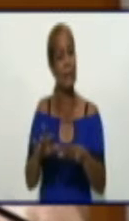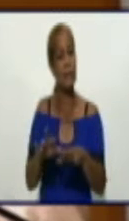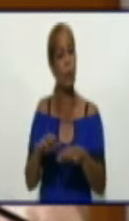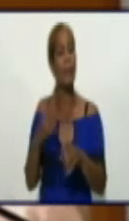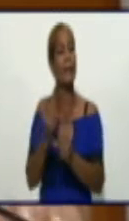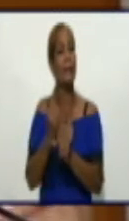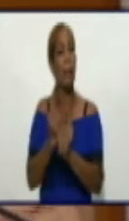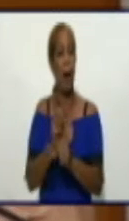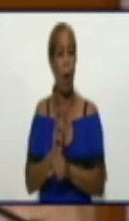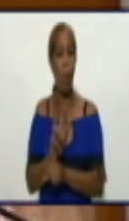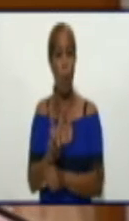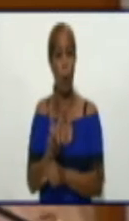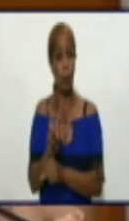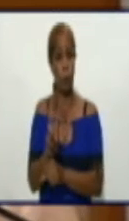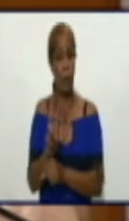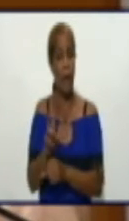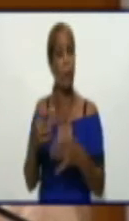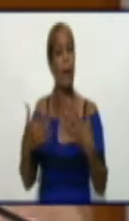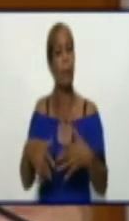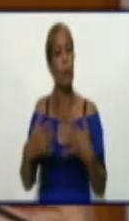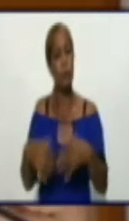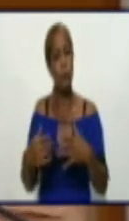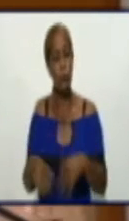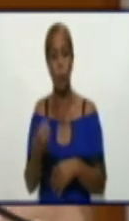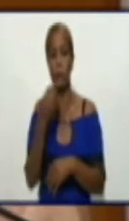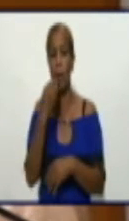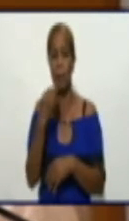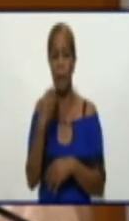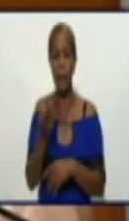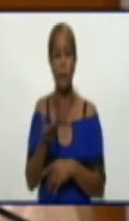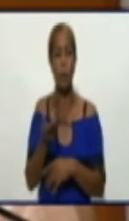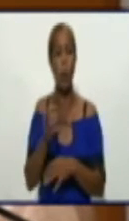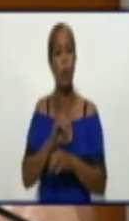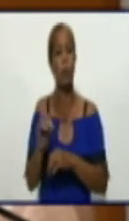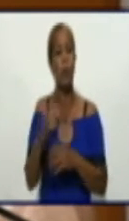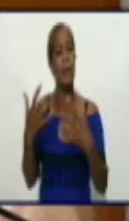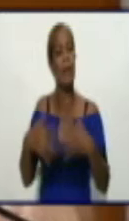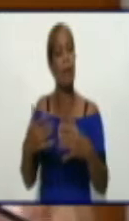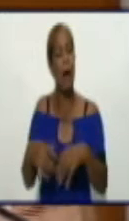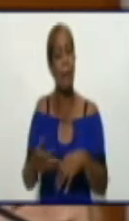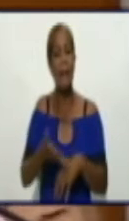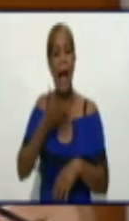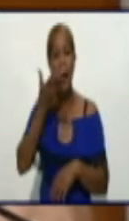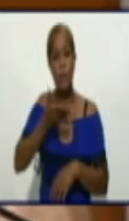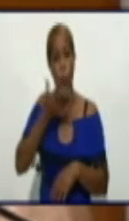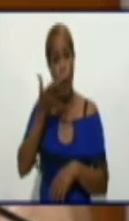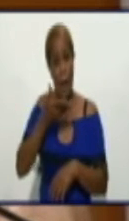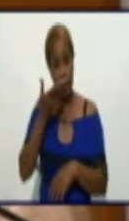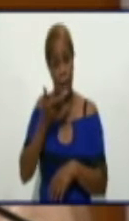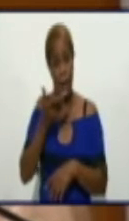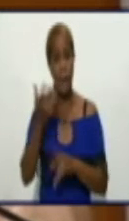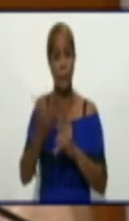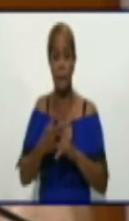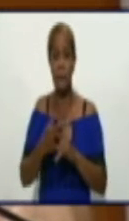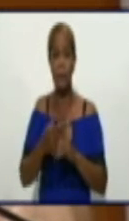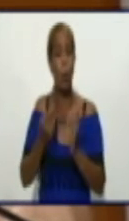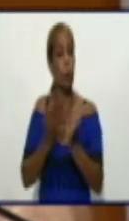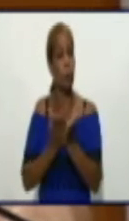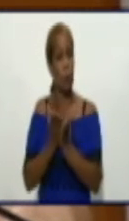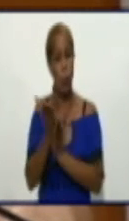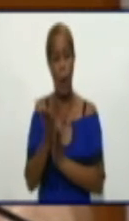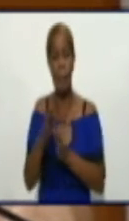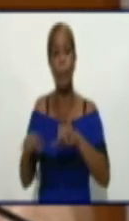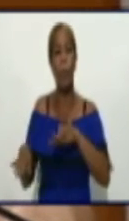precisamente en la producción de alimentos, en la zafra sucalera, y seguimos intensificando nuestro movimiento